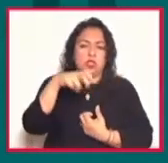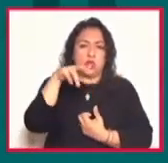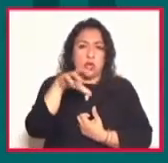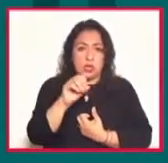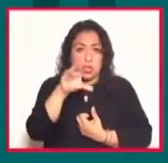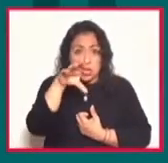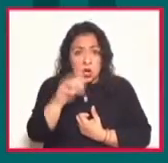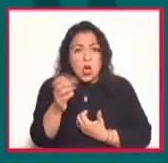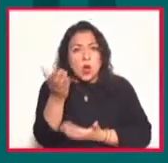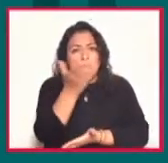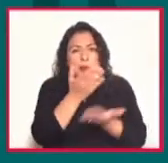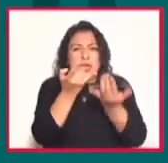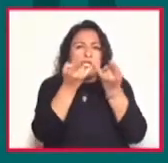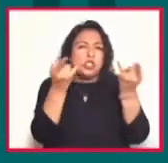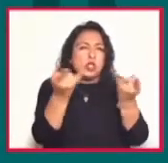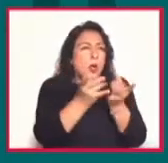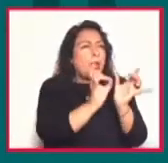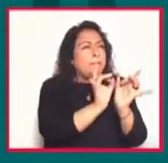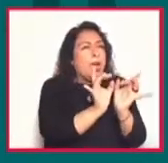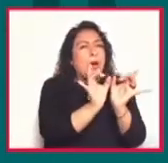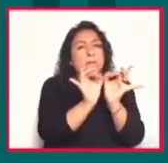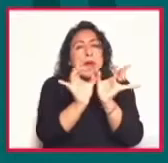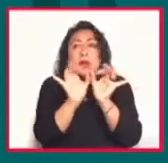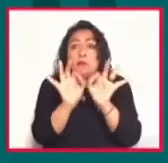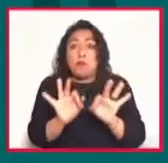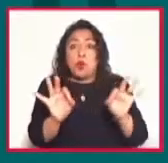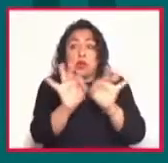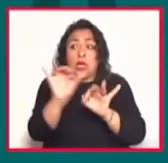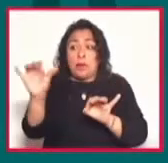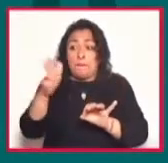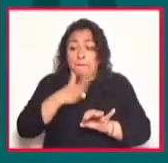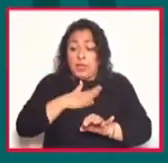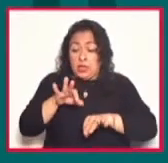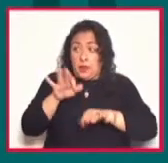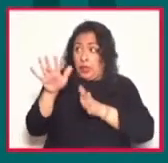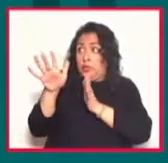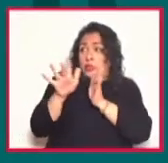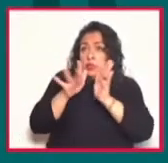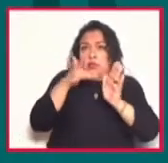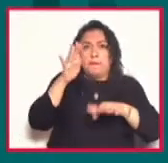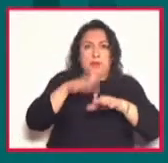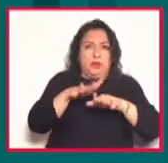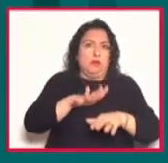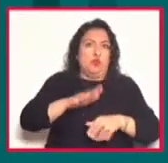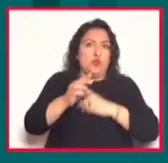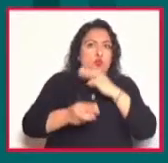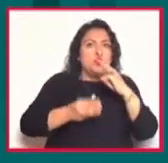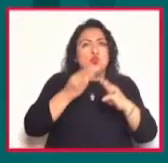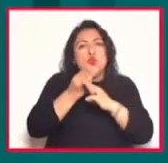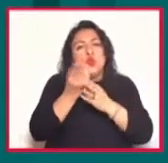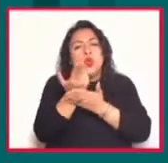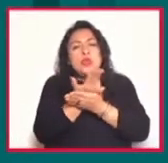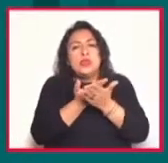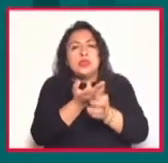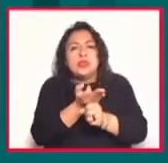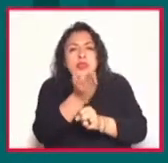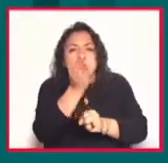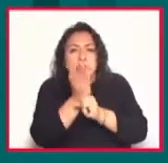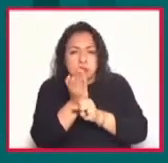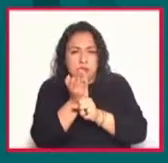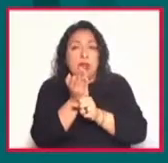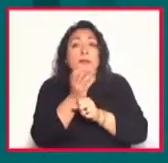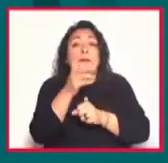sus anécdotas y la influencia que ha tenido en sus trabajos, en general en el mundo del humorismo gráfico. Para mí Quino es